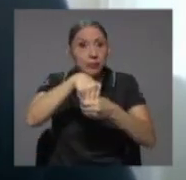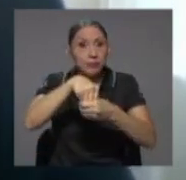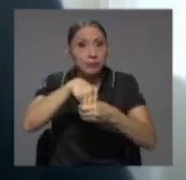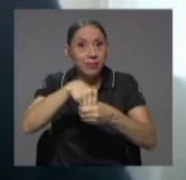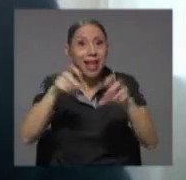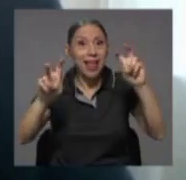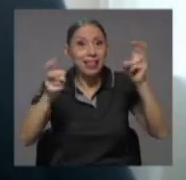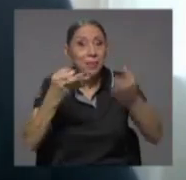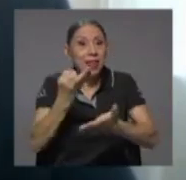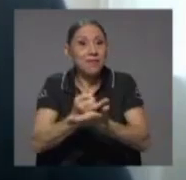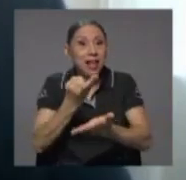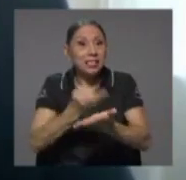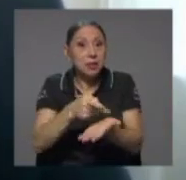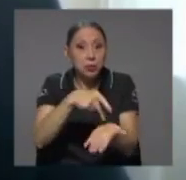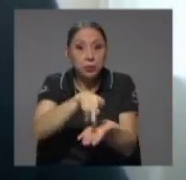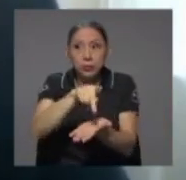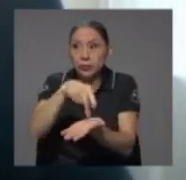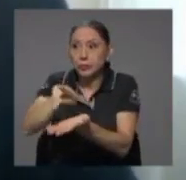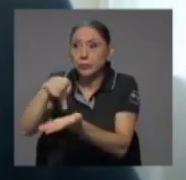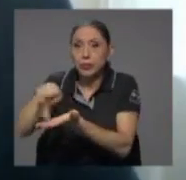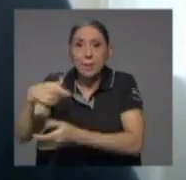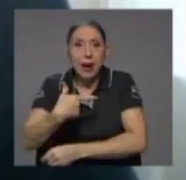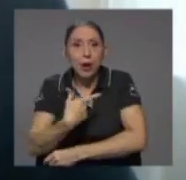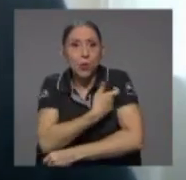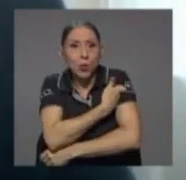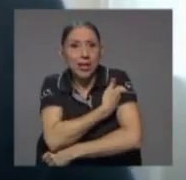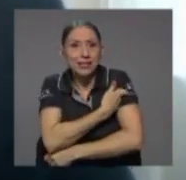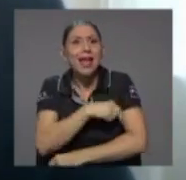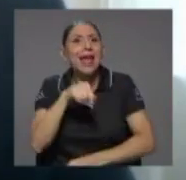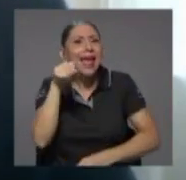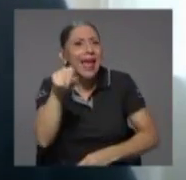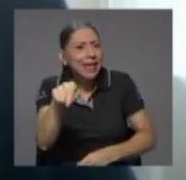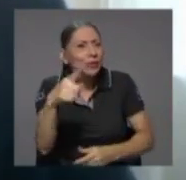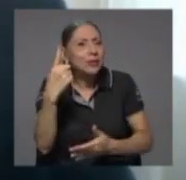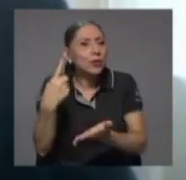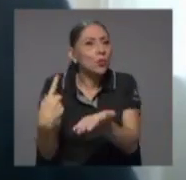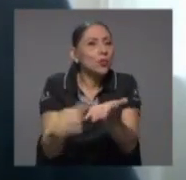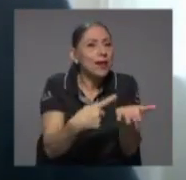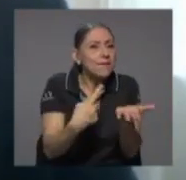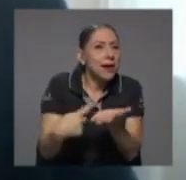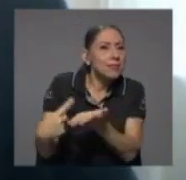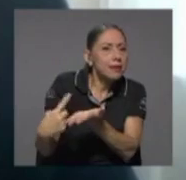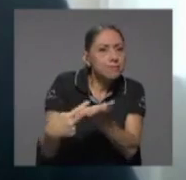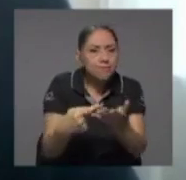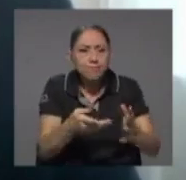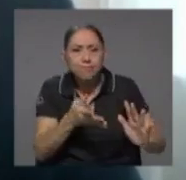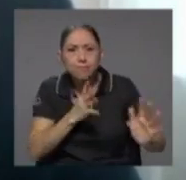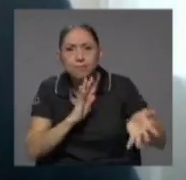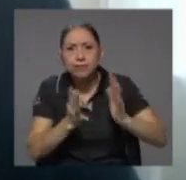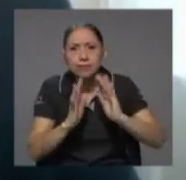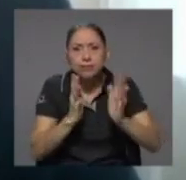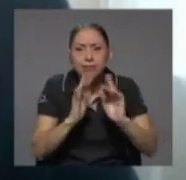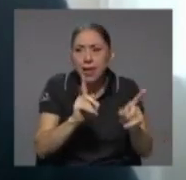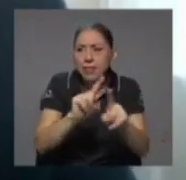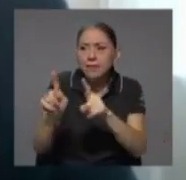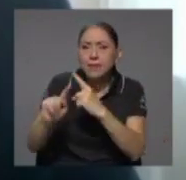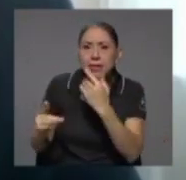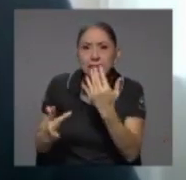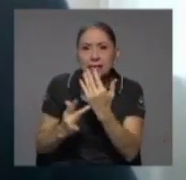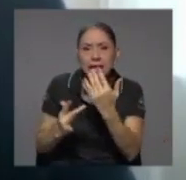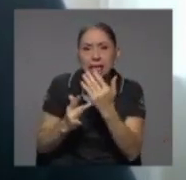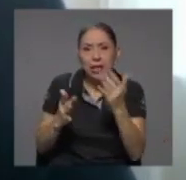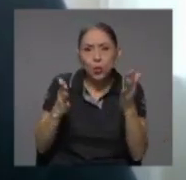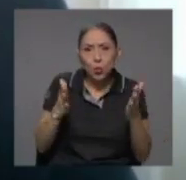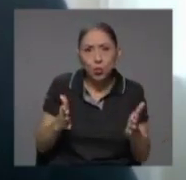financiamiento de las vacunas ha sido un debate entre los técnicos en ese proceso de